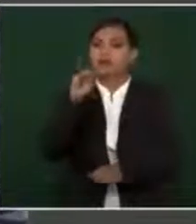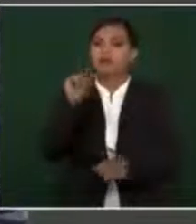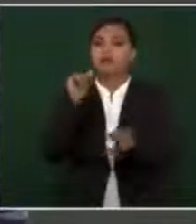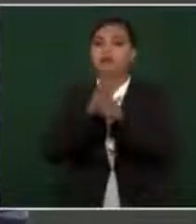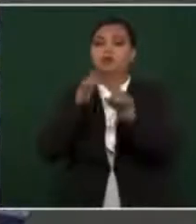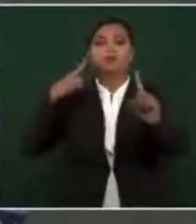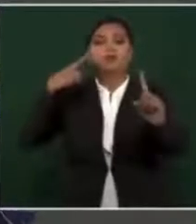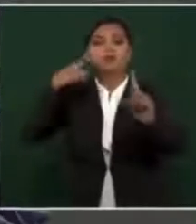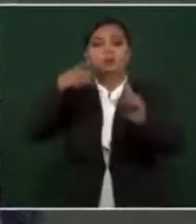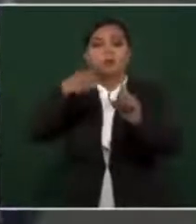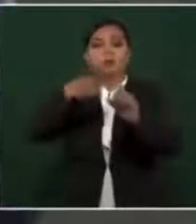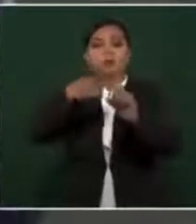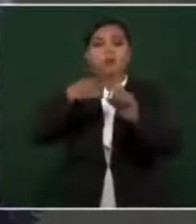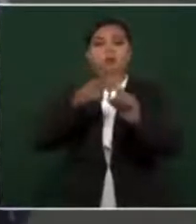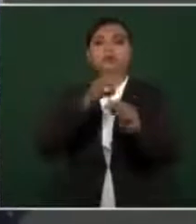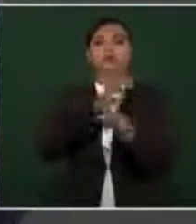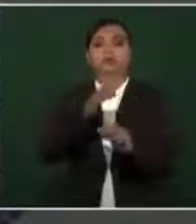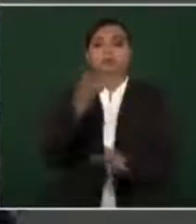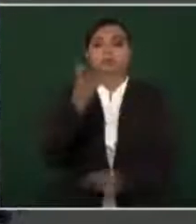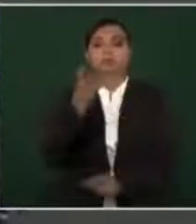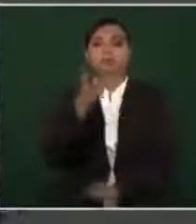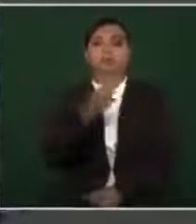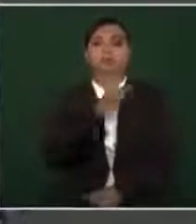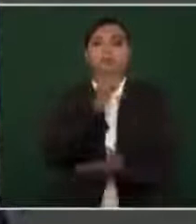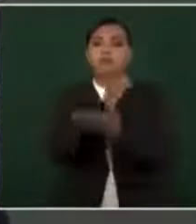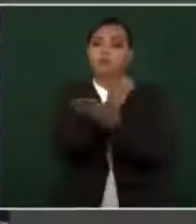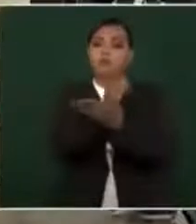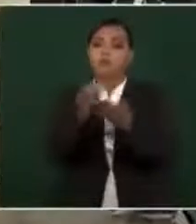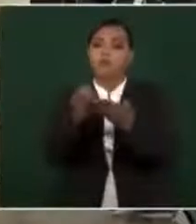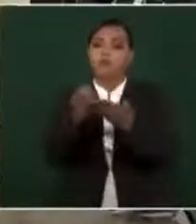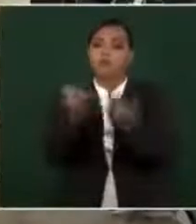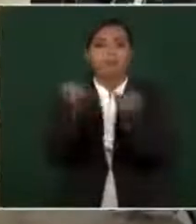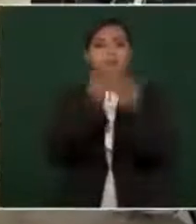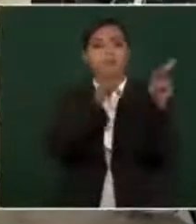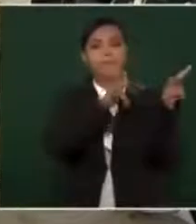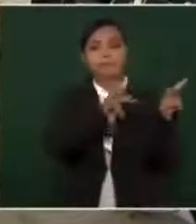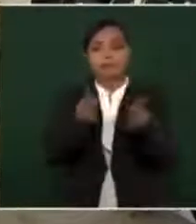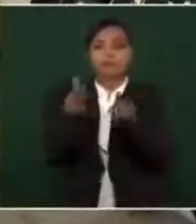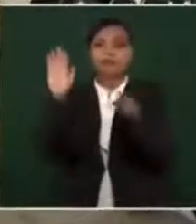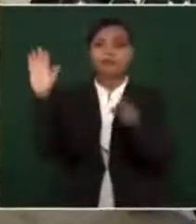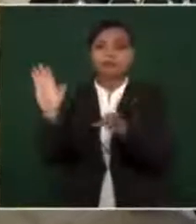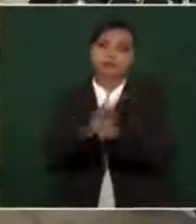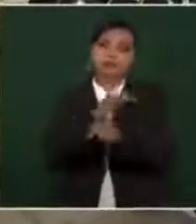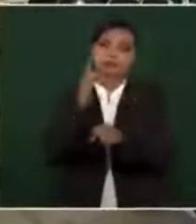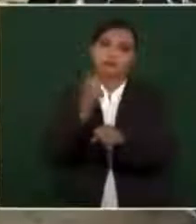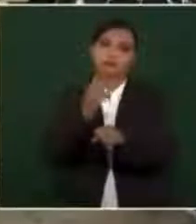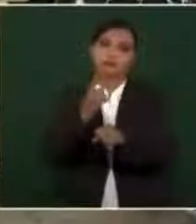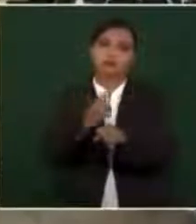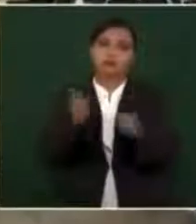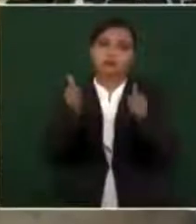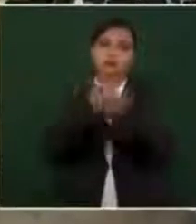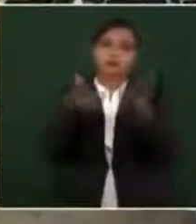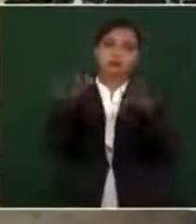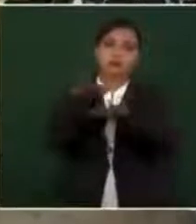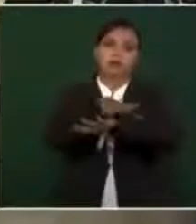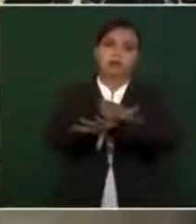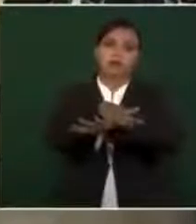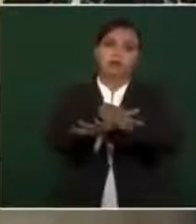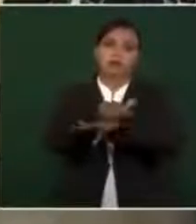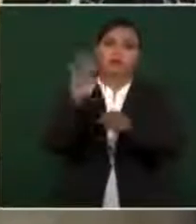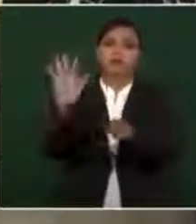propósito era precisamente poner orden, planear, porque con la reforma